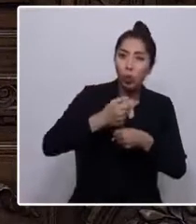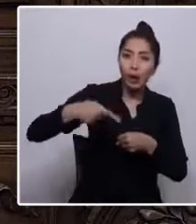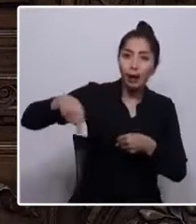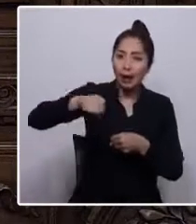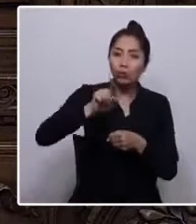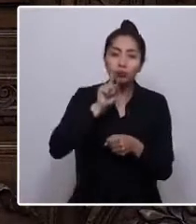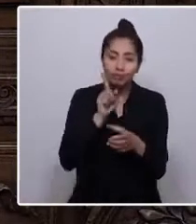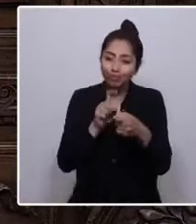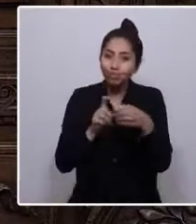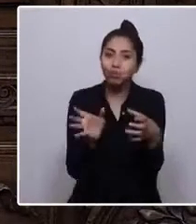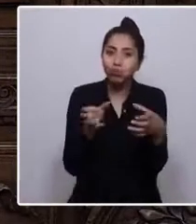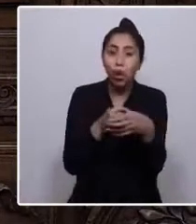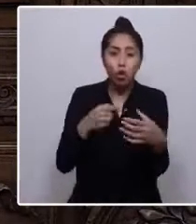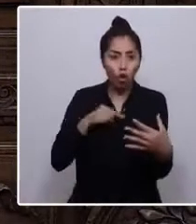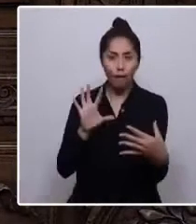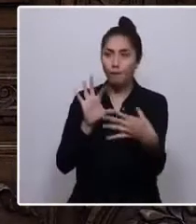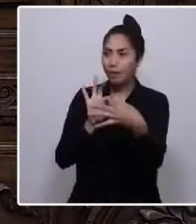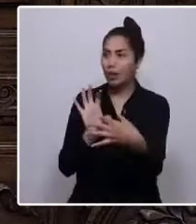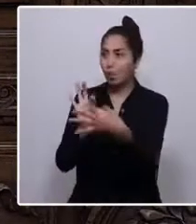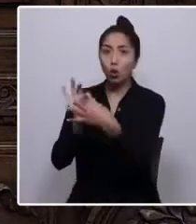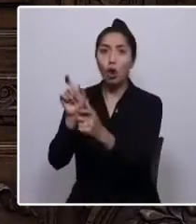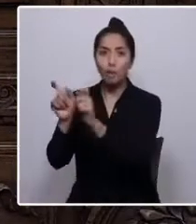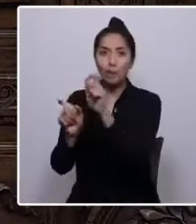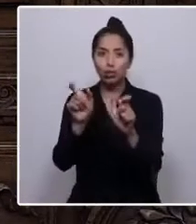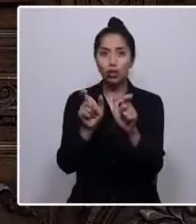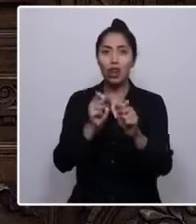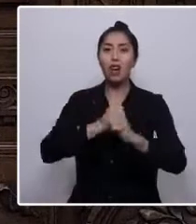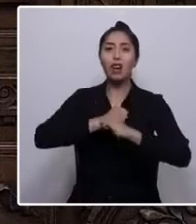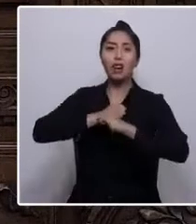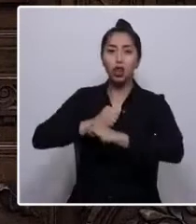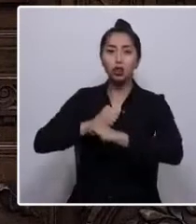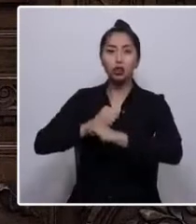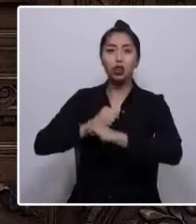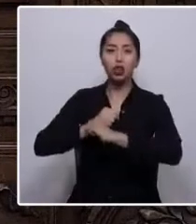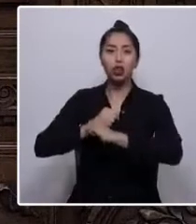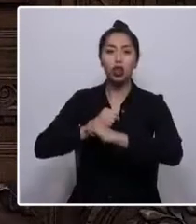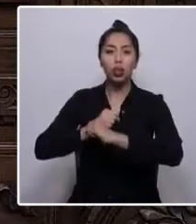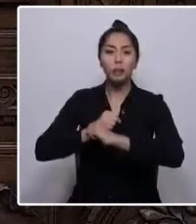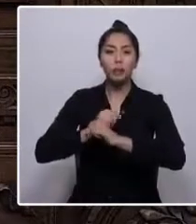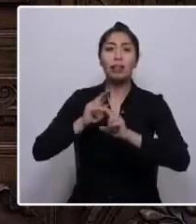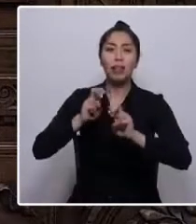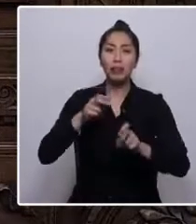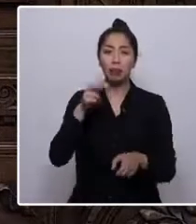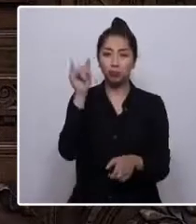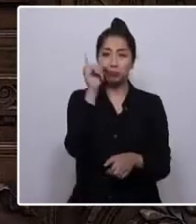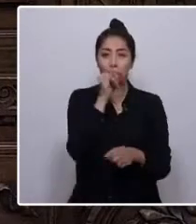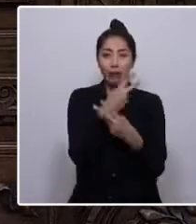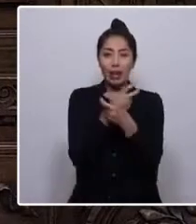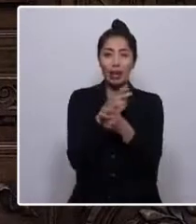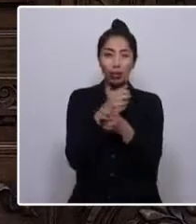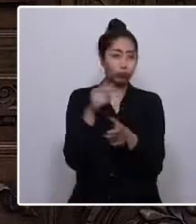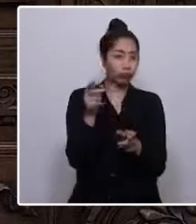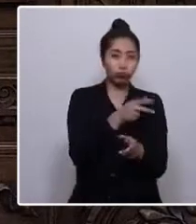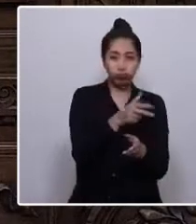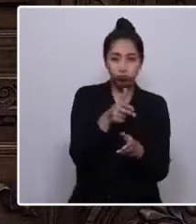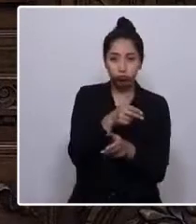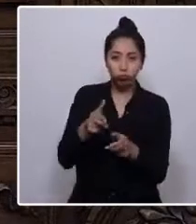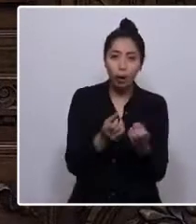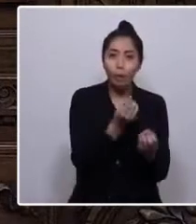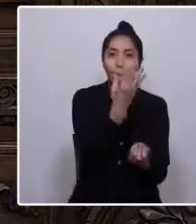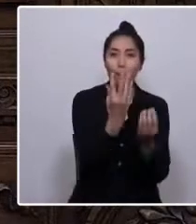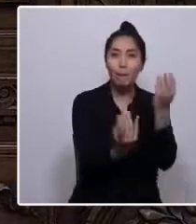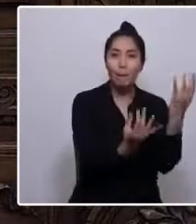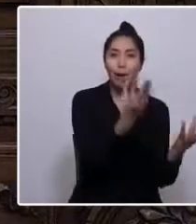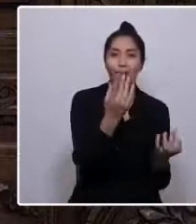vinculo con las personas que se oponen al uso de los claguicidas en la agricultura. Y advierten sobre los efectos de los alimentos transgénicos para el